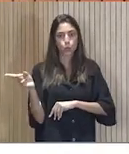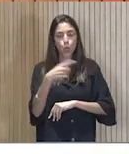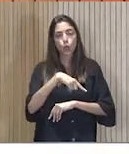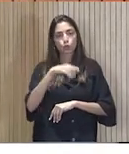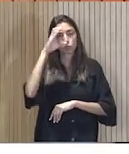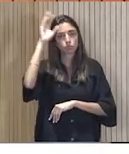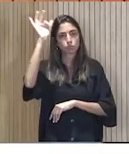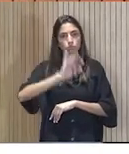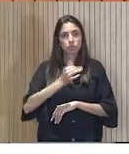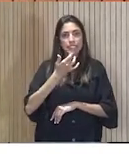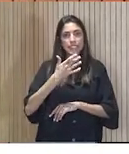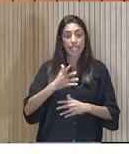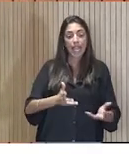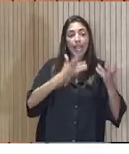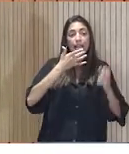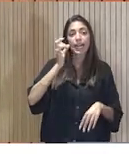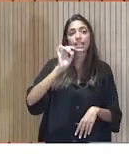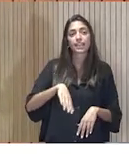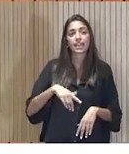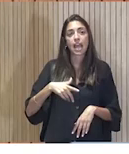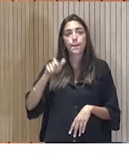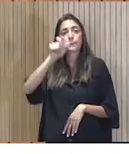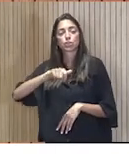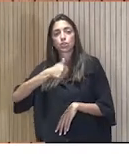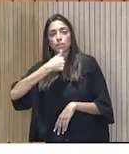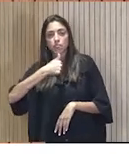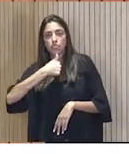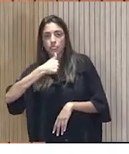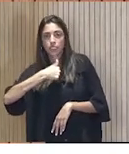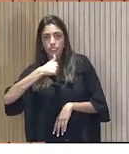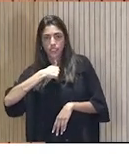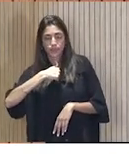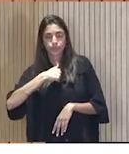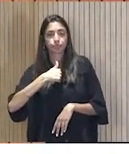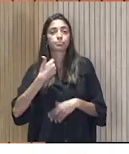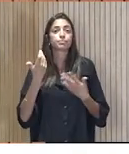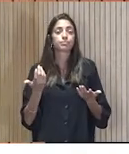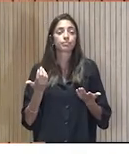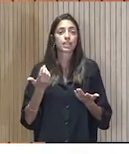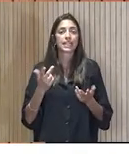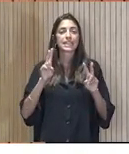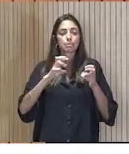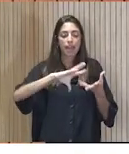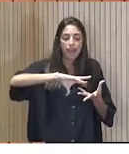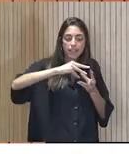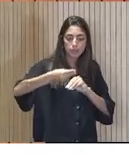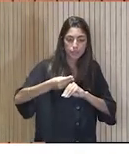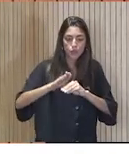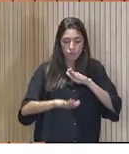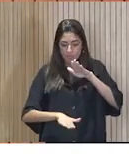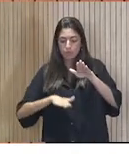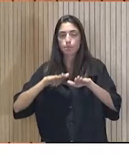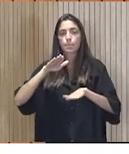quien gana al final es quien resiste más. Esa adaptabilidad, ese paso